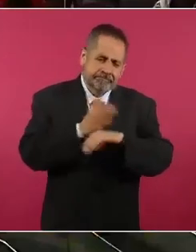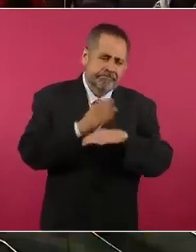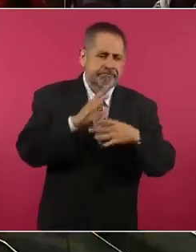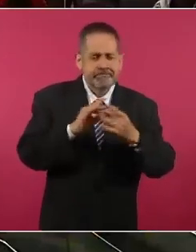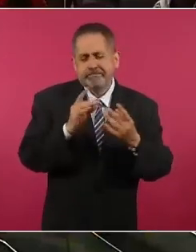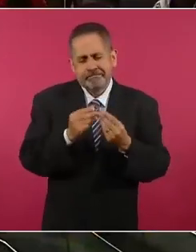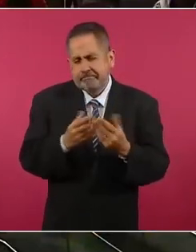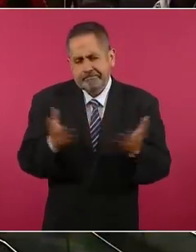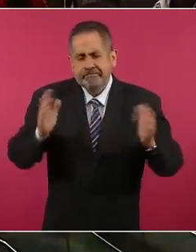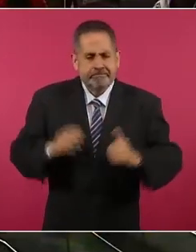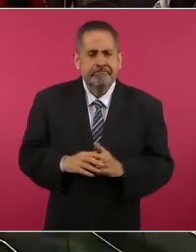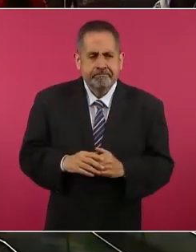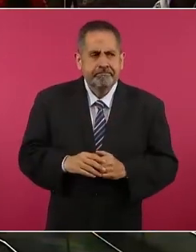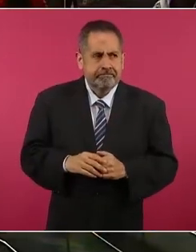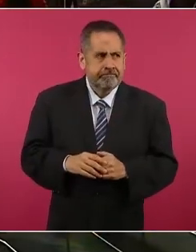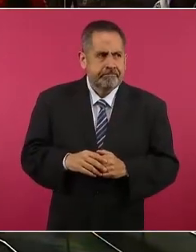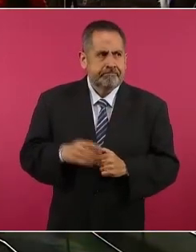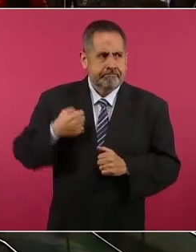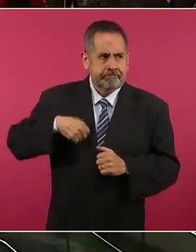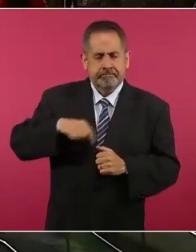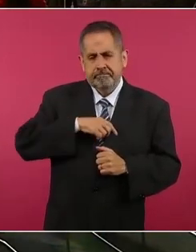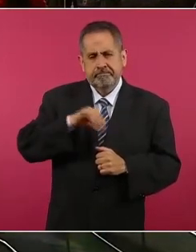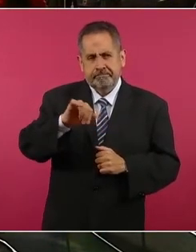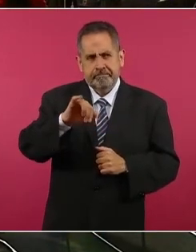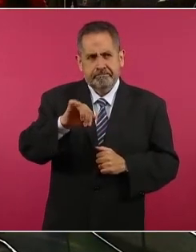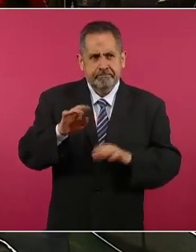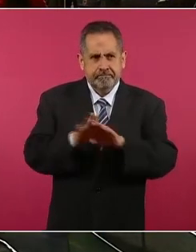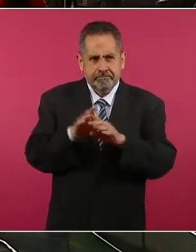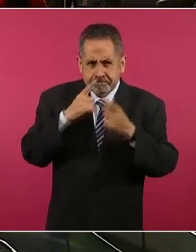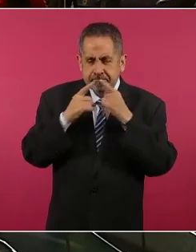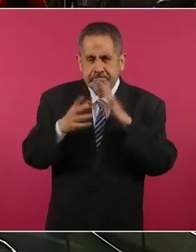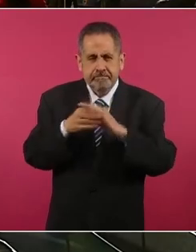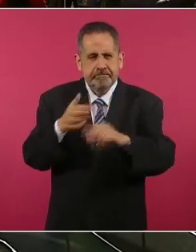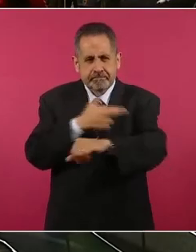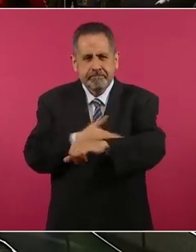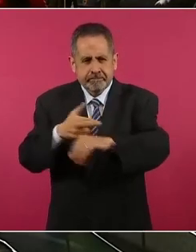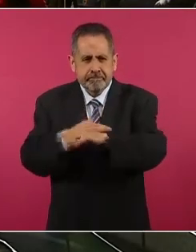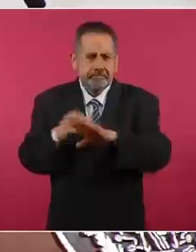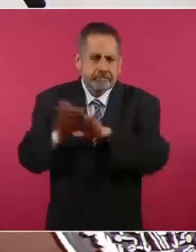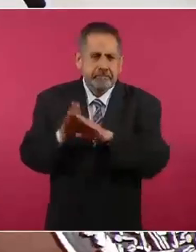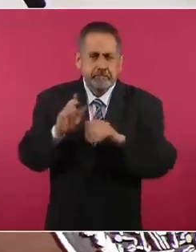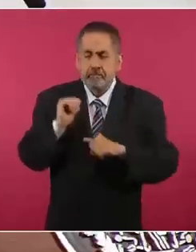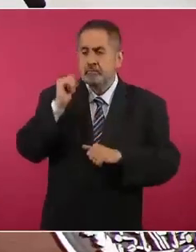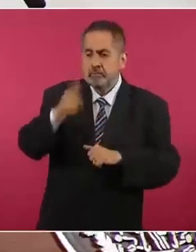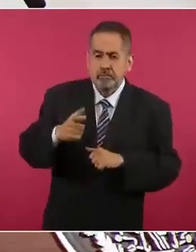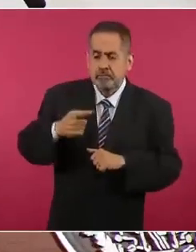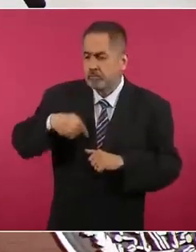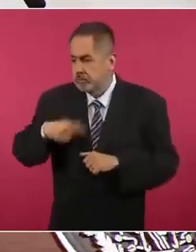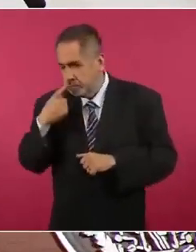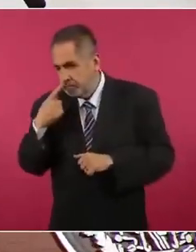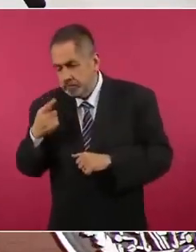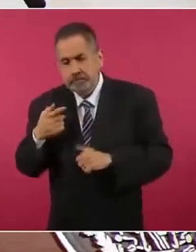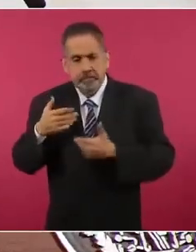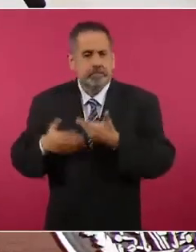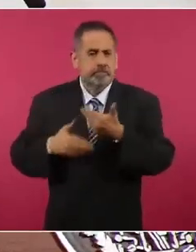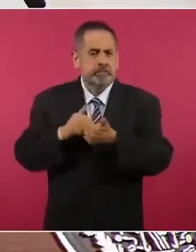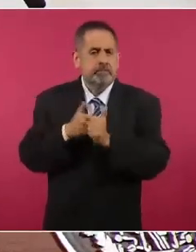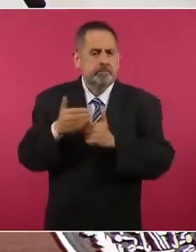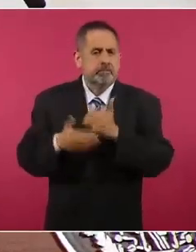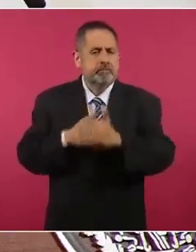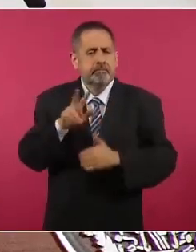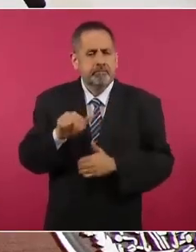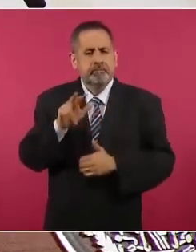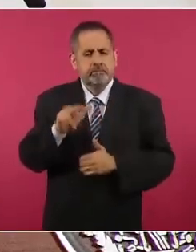Entonces, nosotros quedaríamos para ver algunos otros casos que, por cierto, van avanzando y también